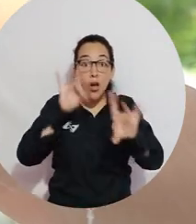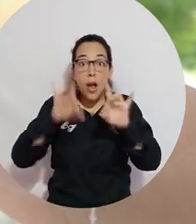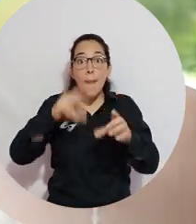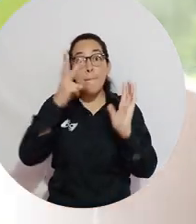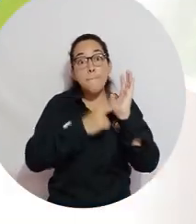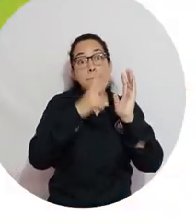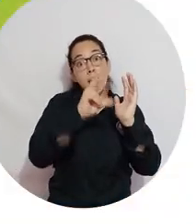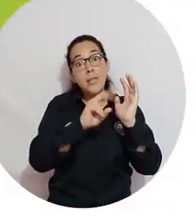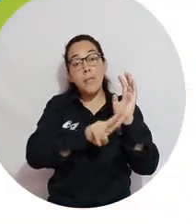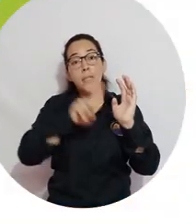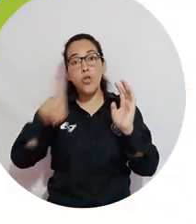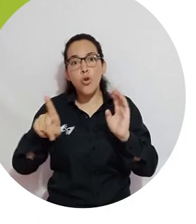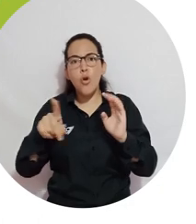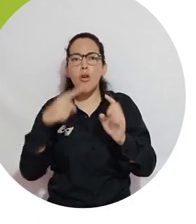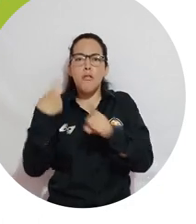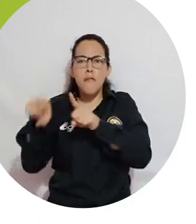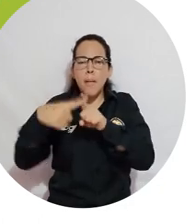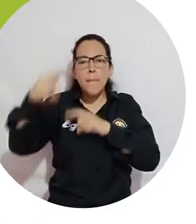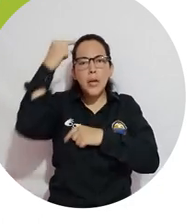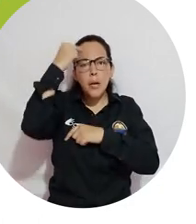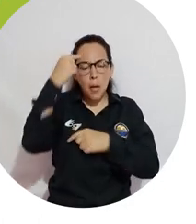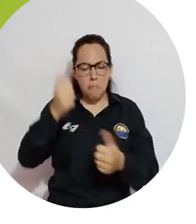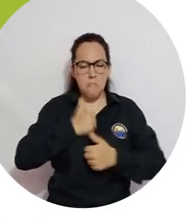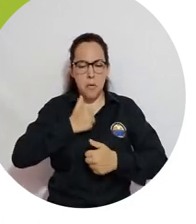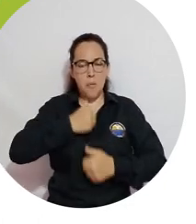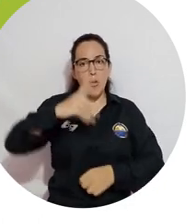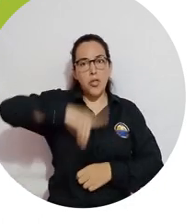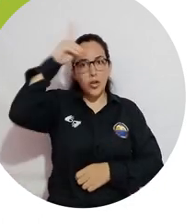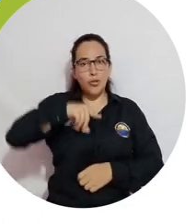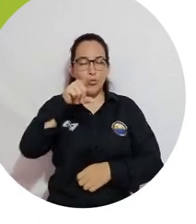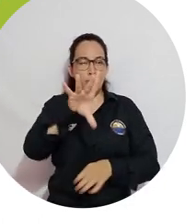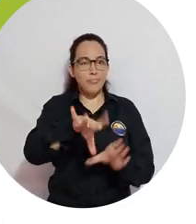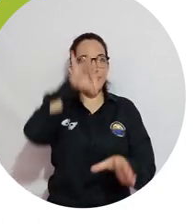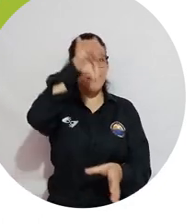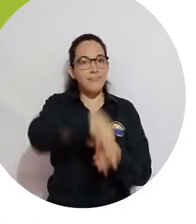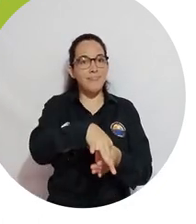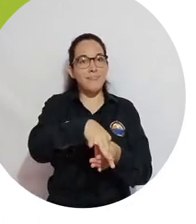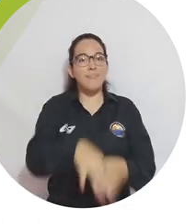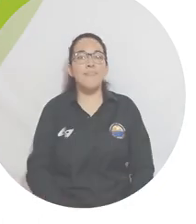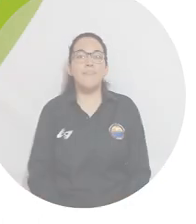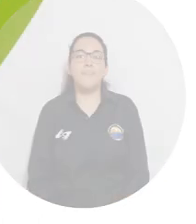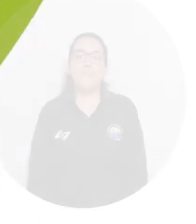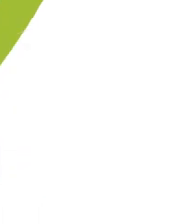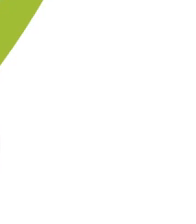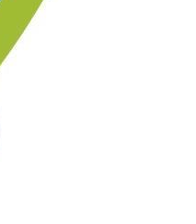En las elecciones 2021, con pluralidad de pensamiento y autonomía, tú eliges.